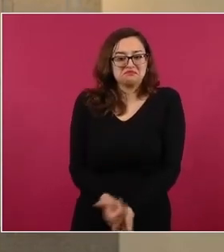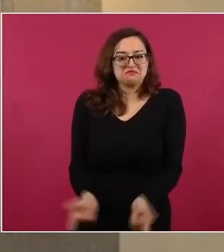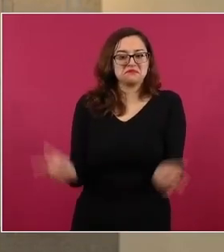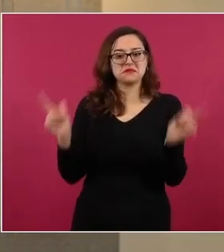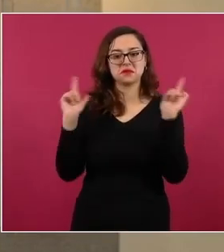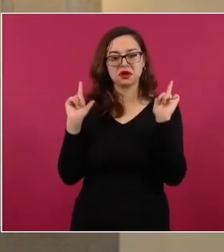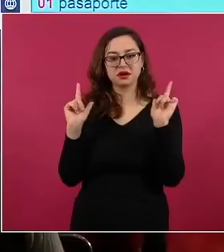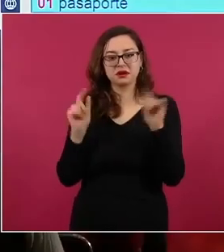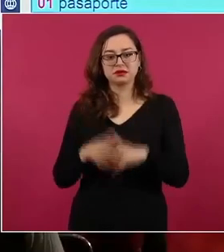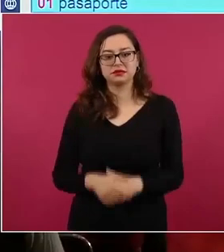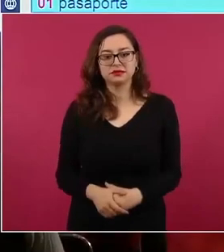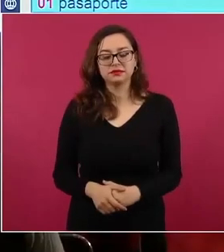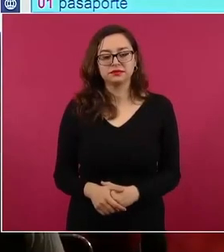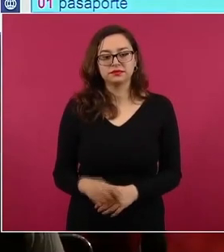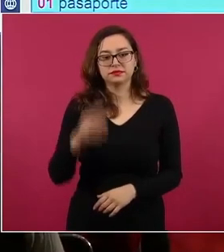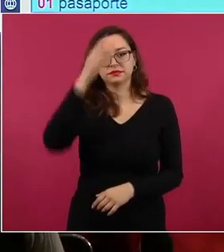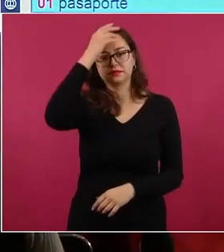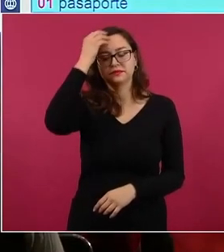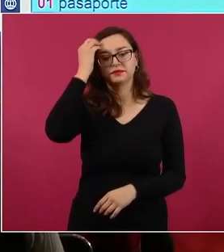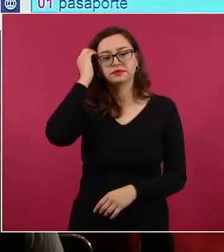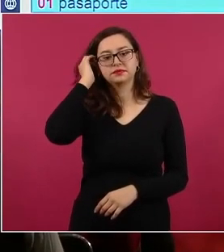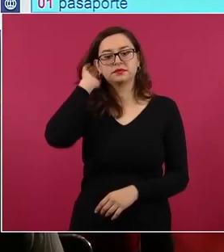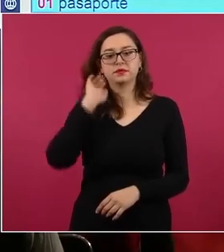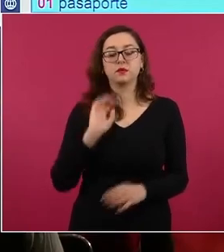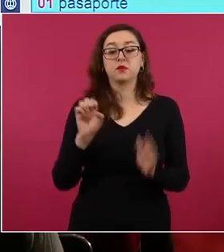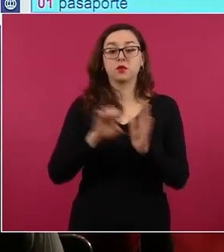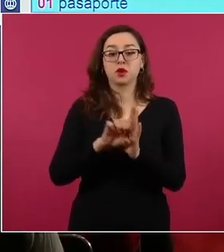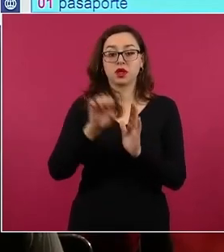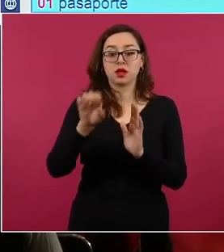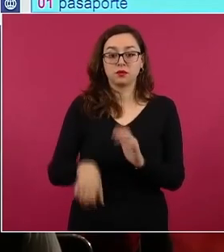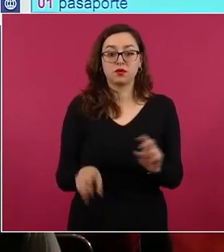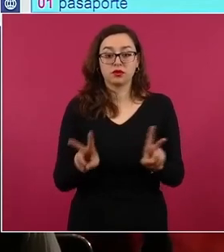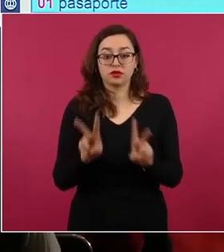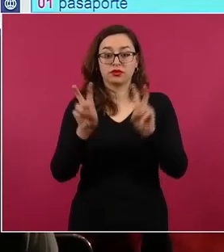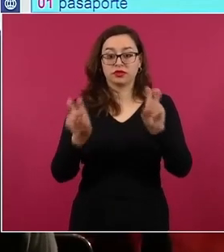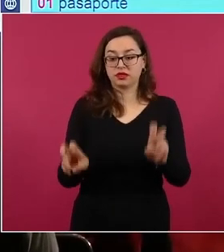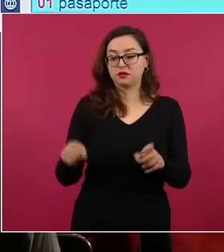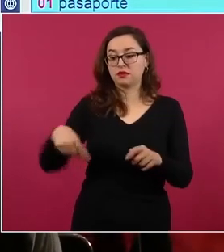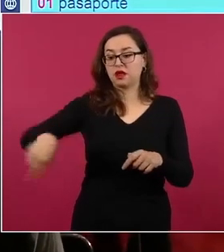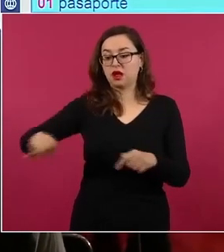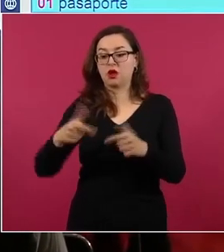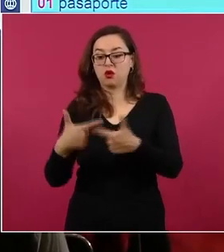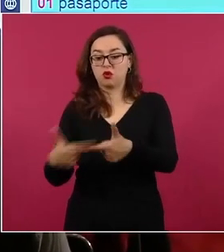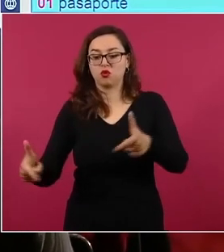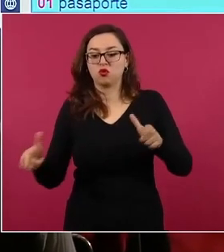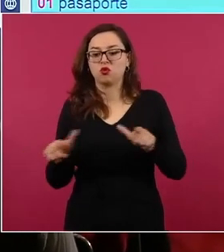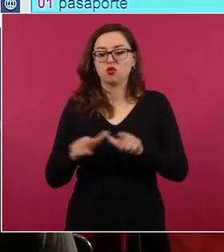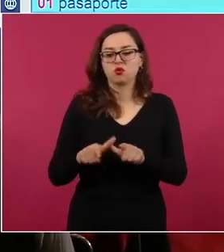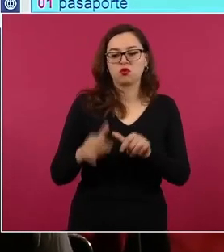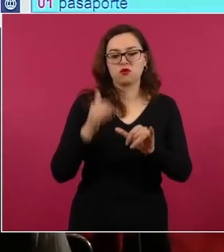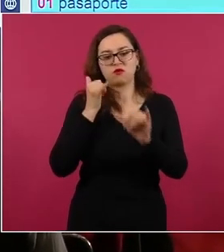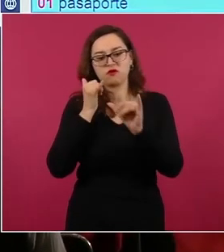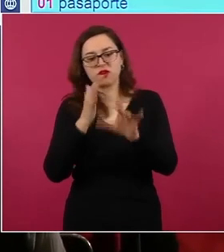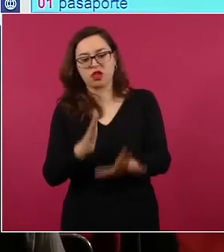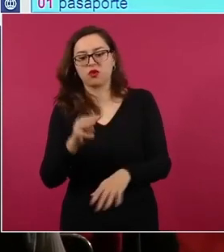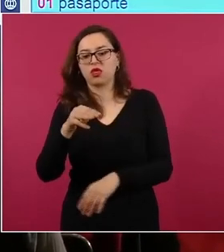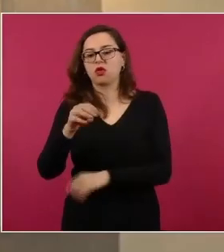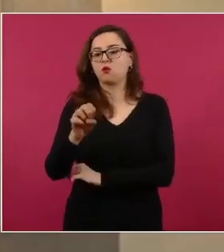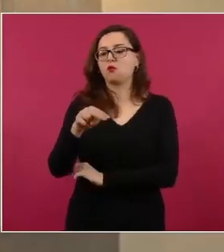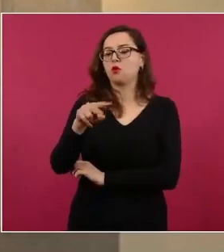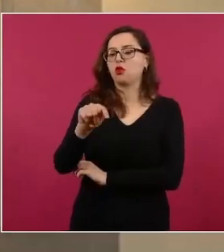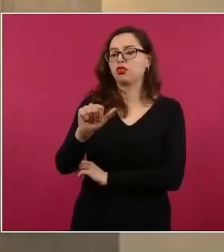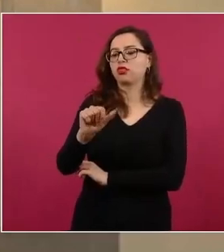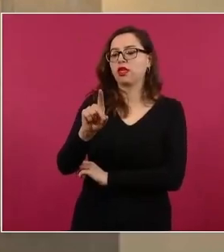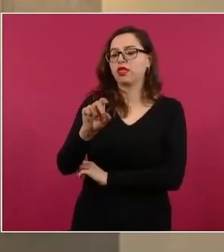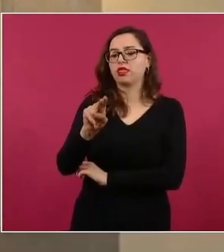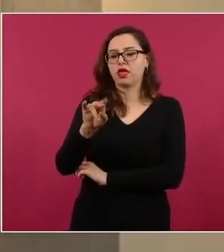El caso, por ejemplo, de los montadeudas, se detuvo a 23 personas, varios de ellos